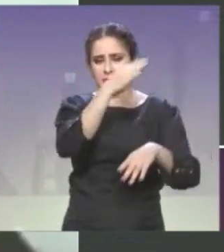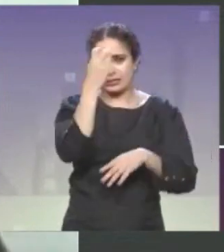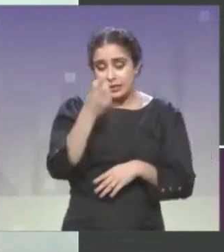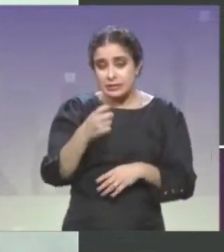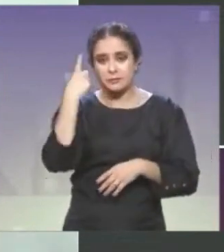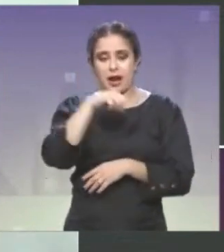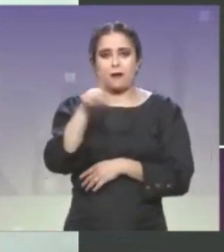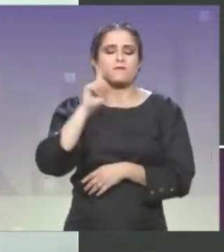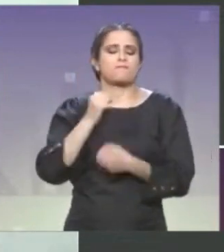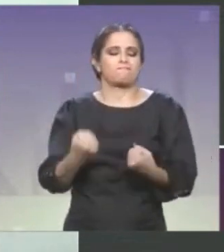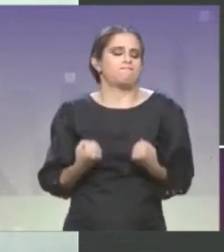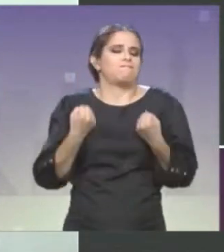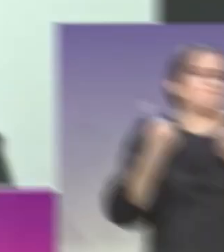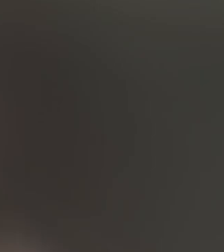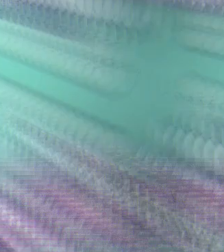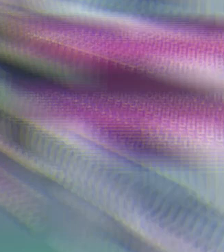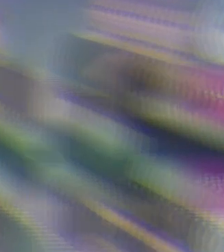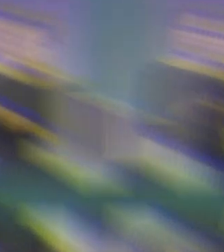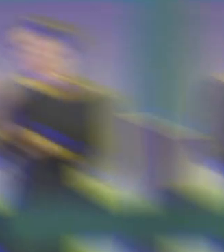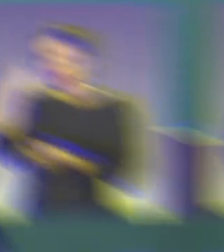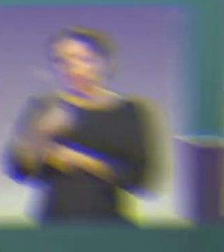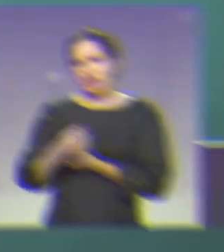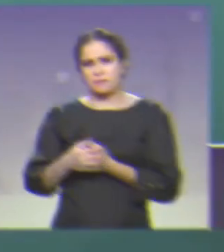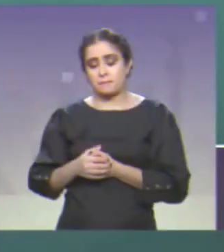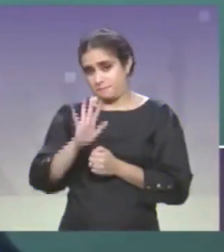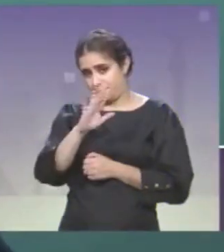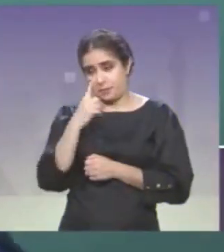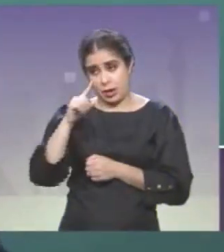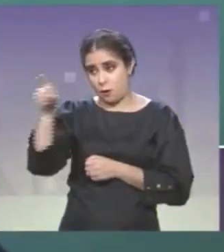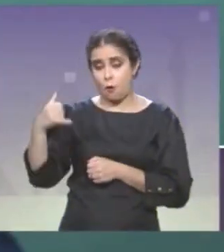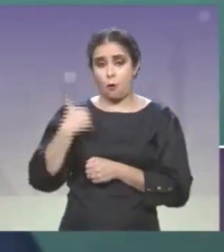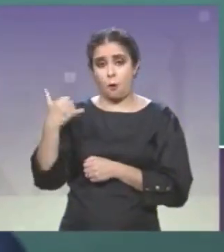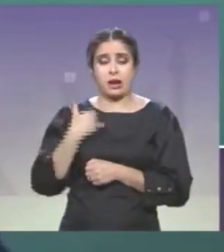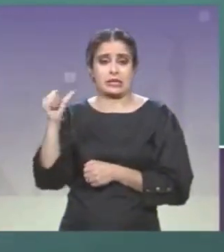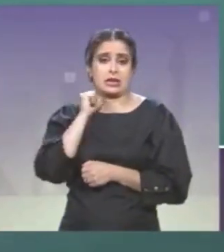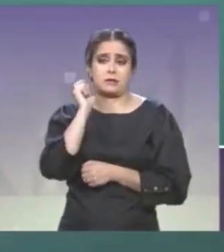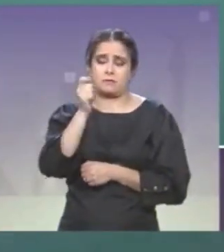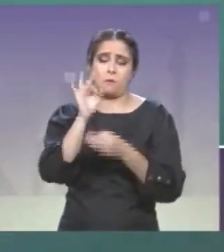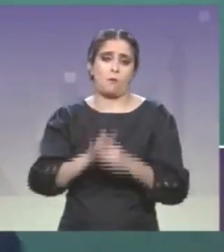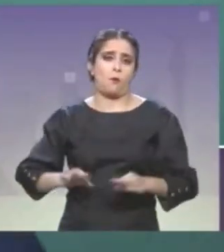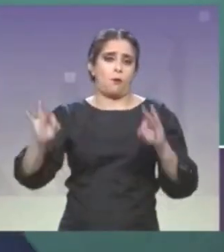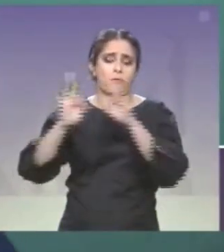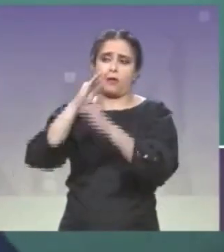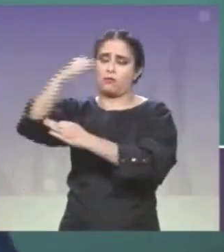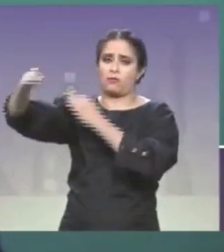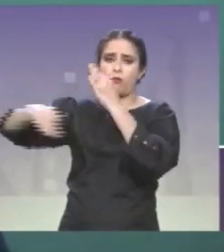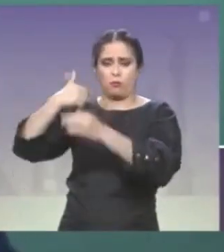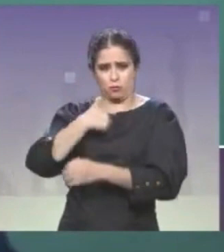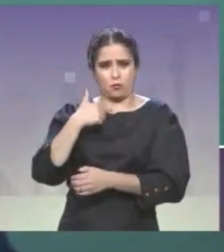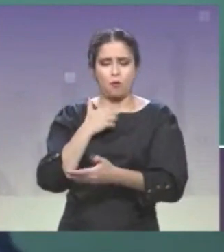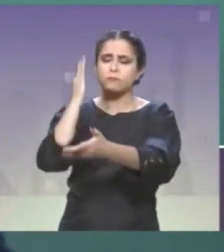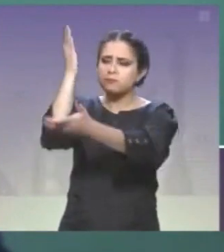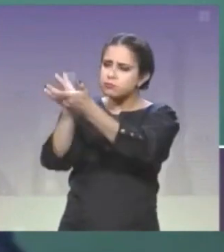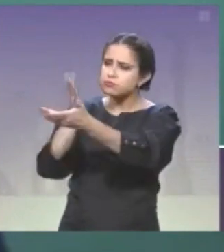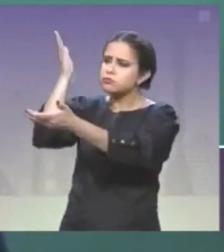el empoderamiento económico de las mujeres. El joven de Azcapuzalco es muy valioso para todos nosotros. En los recorridos que hemos